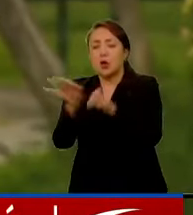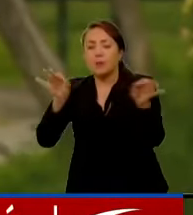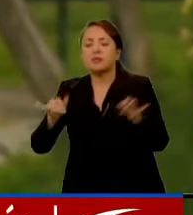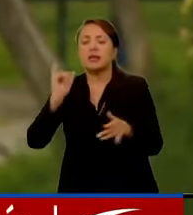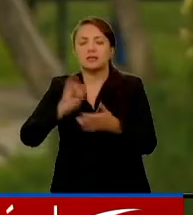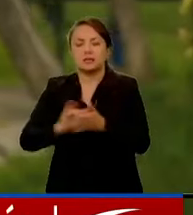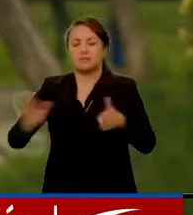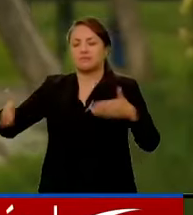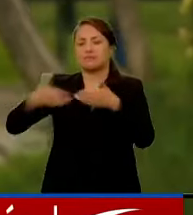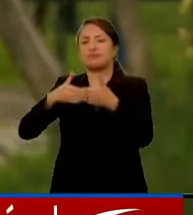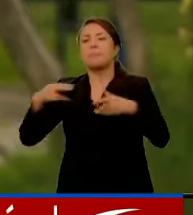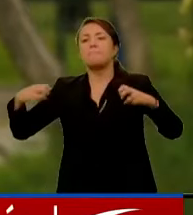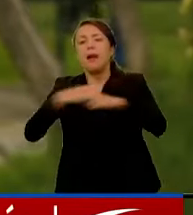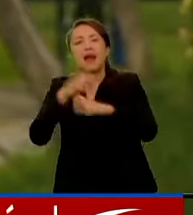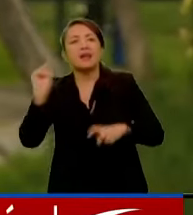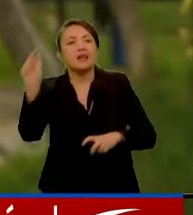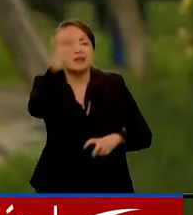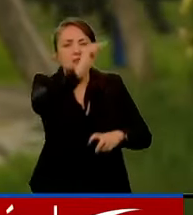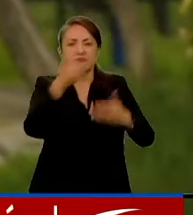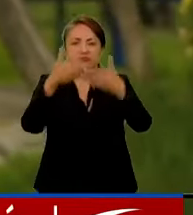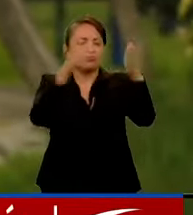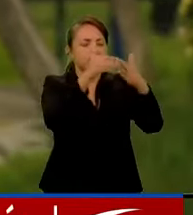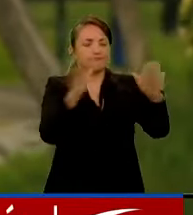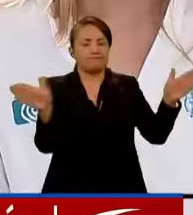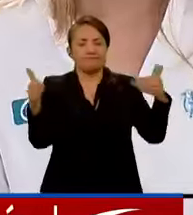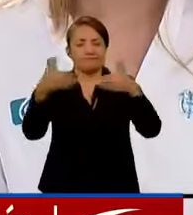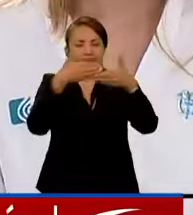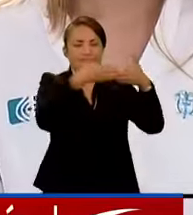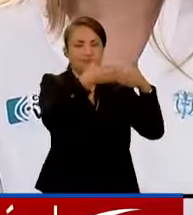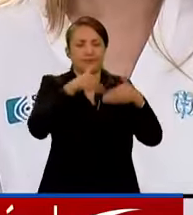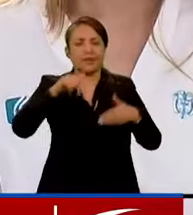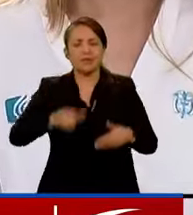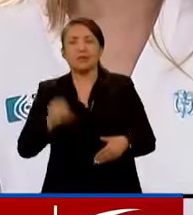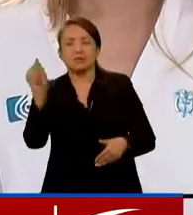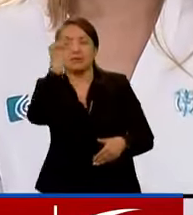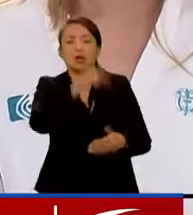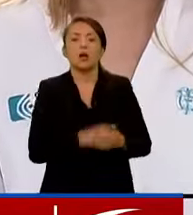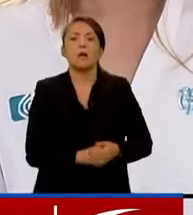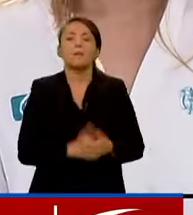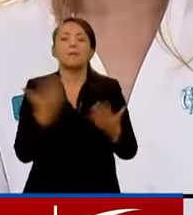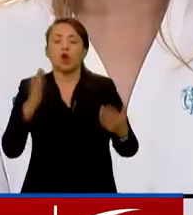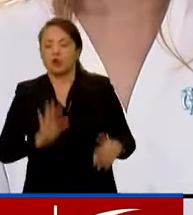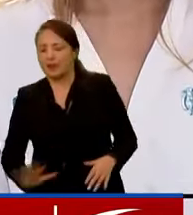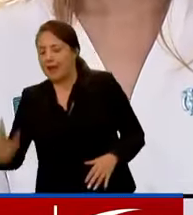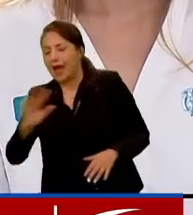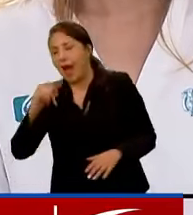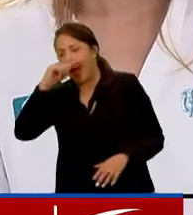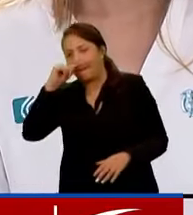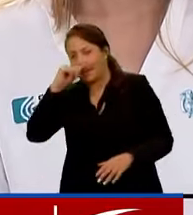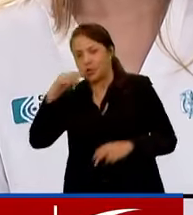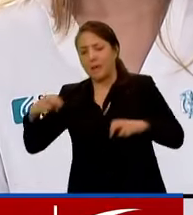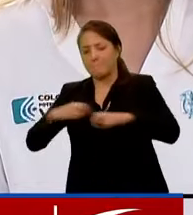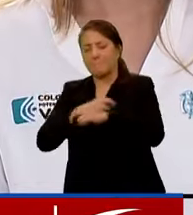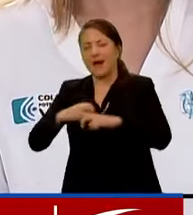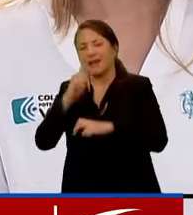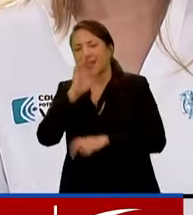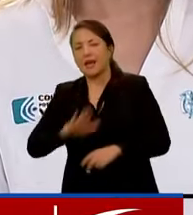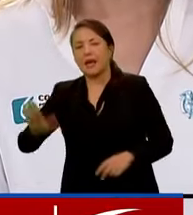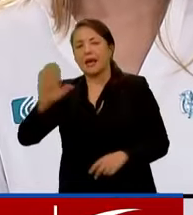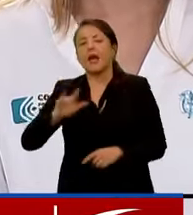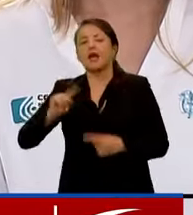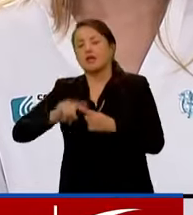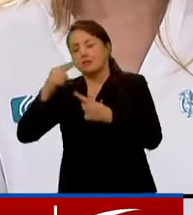preventivo de 10 parques nacionales naturales en el país. Cuatro de estos en la Amazonía colombiana, el Parque Nacional Picachos,